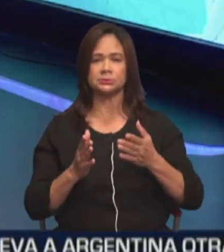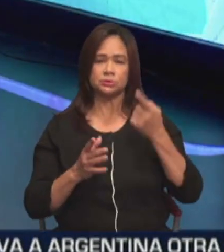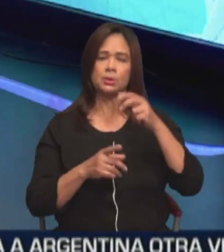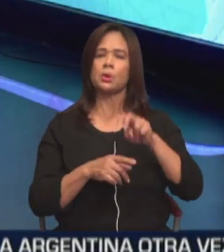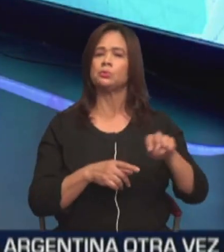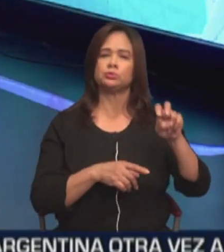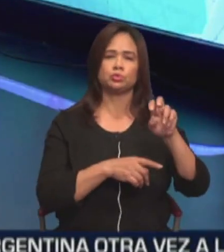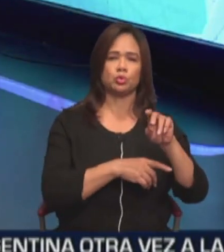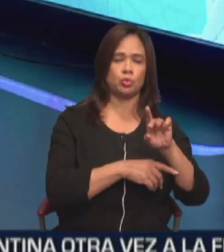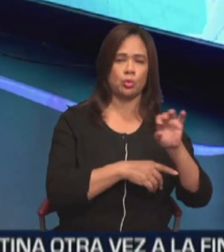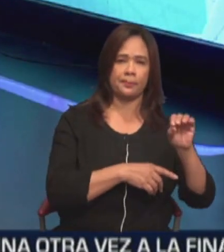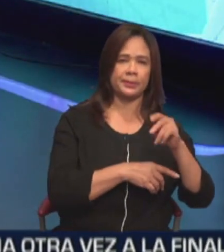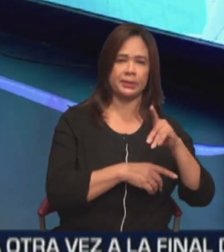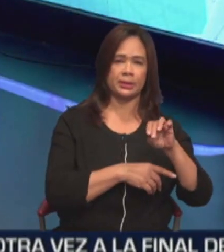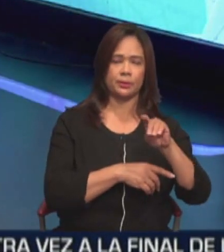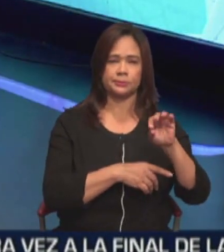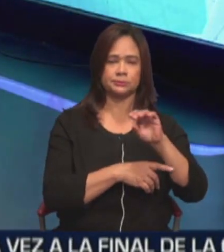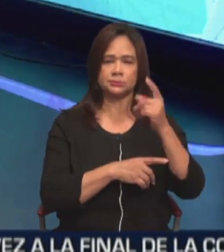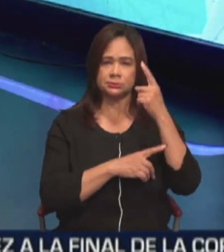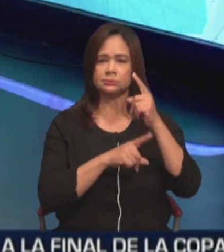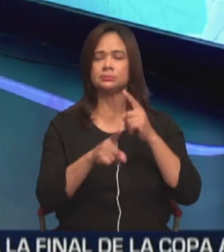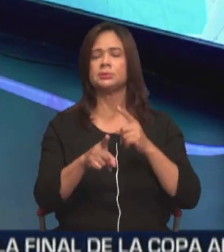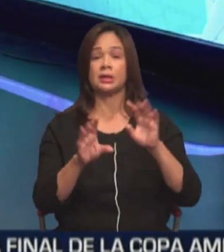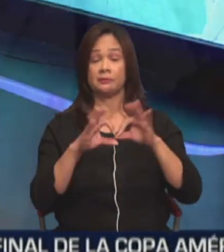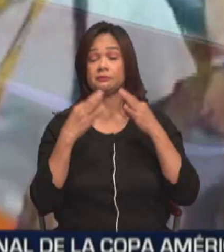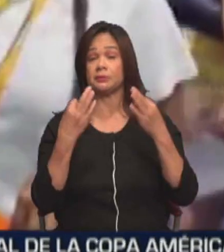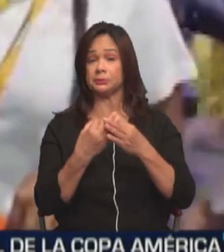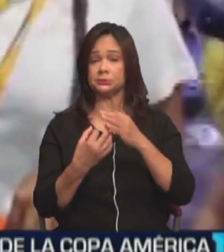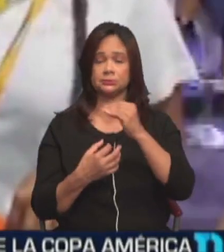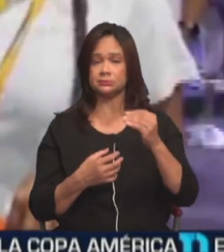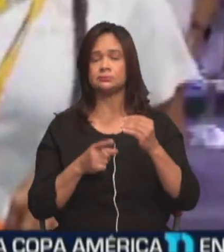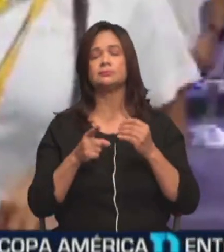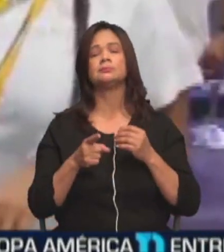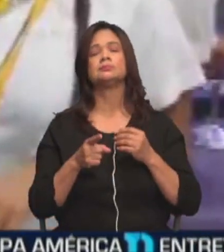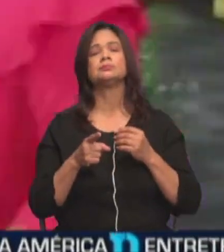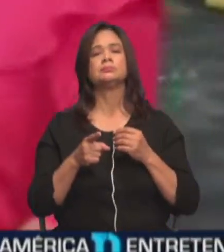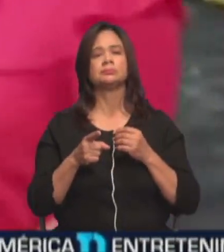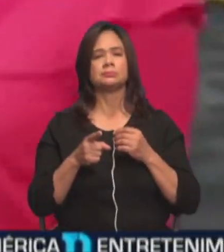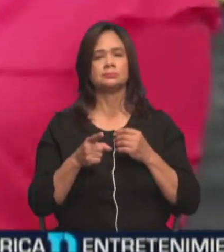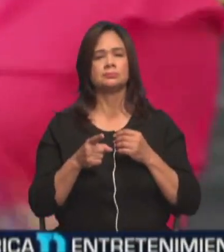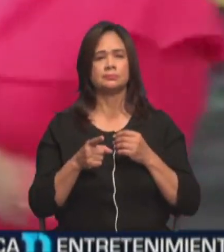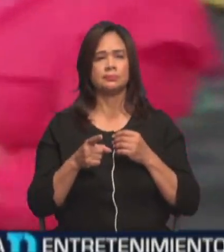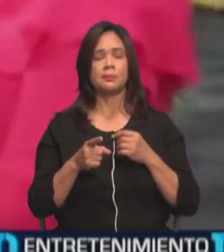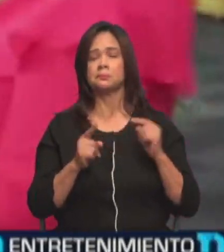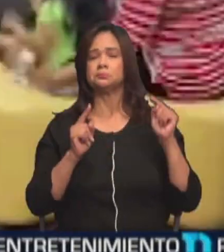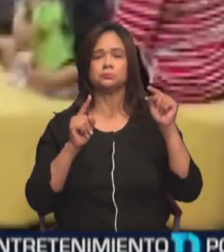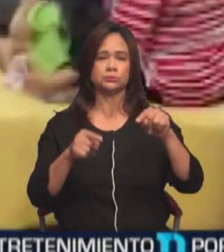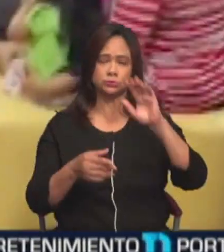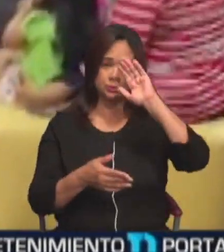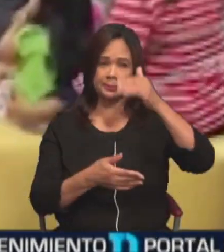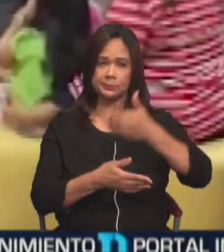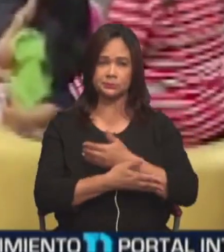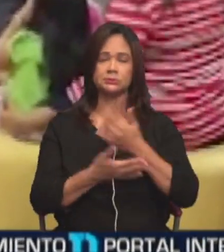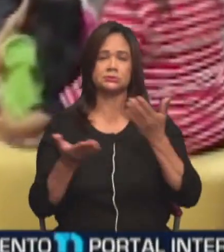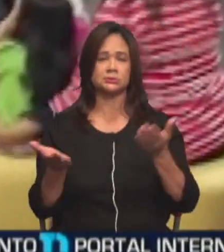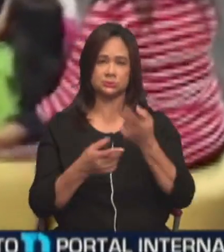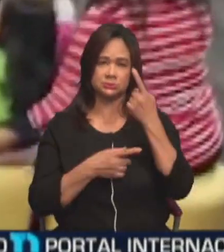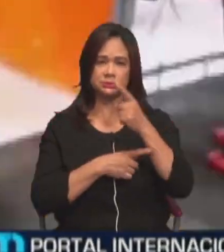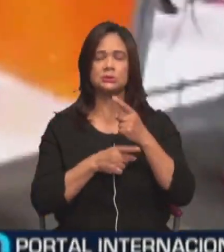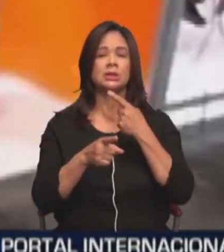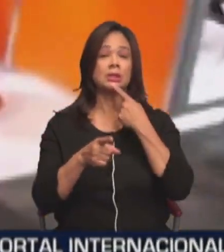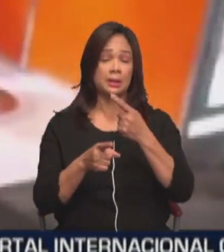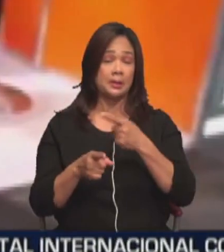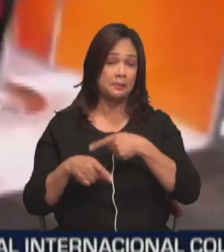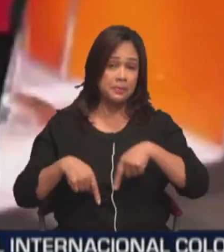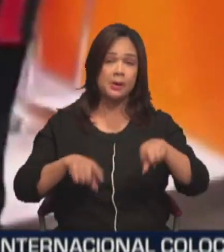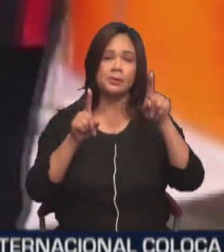turoperador. No, no. Es para la familia. Yo no piso la manguera. Yo puedo ir allí con mi hijo que está aquí ahora y eso y llevarlo y decir, mira,